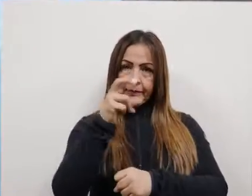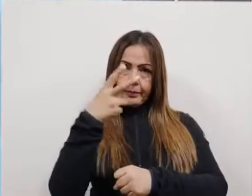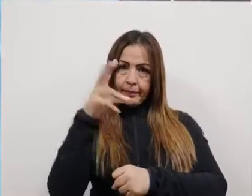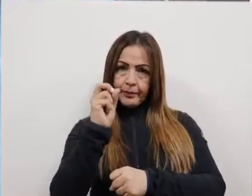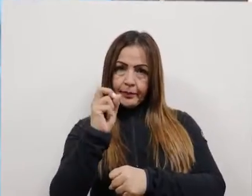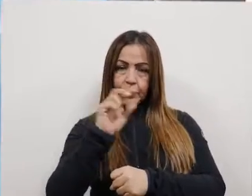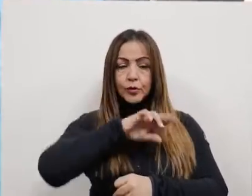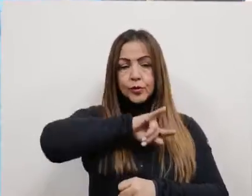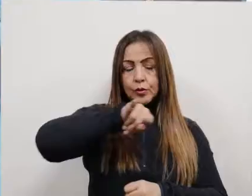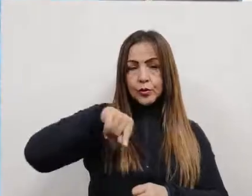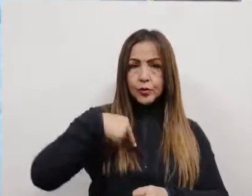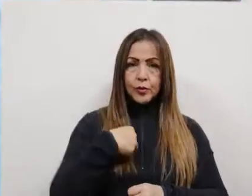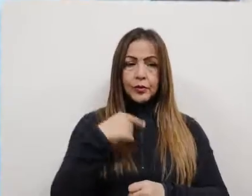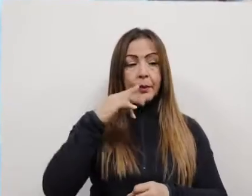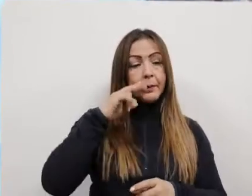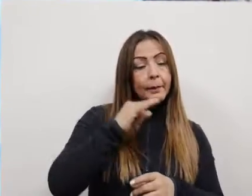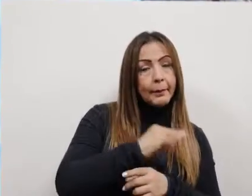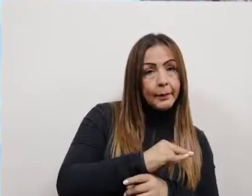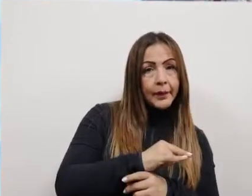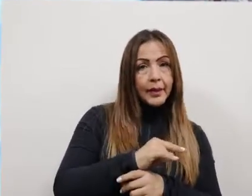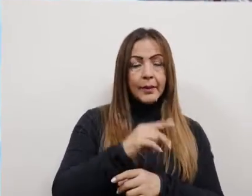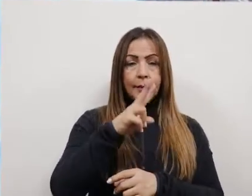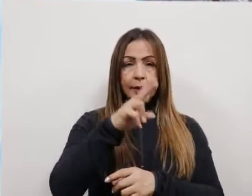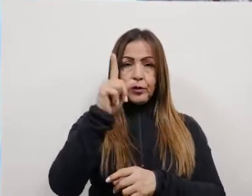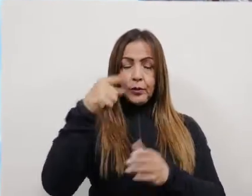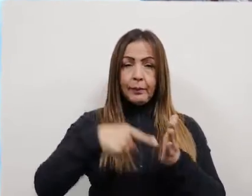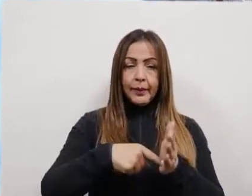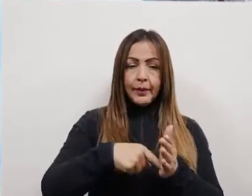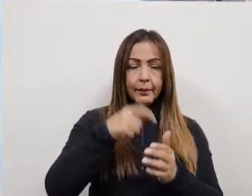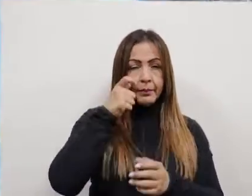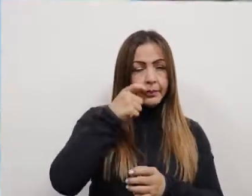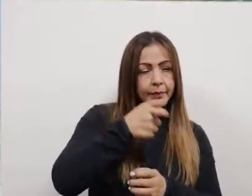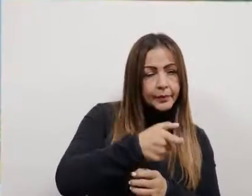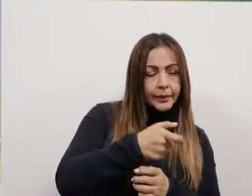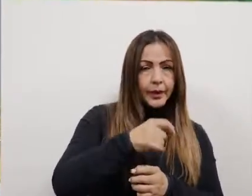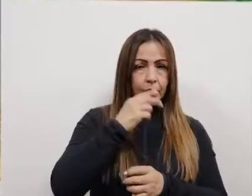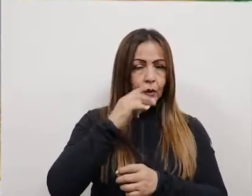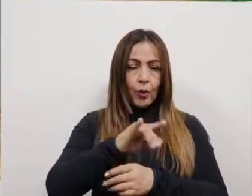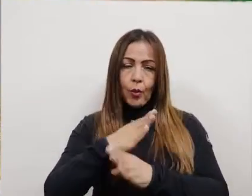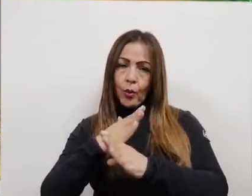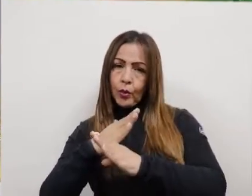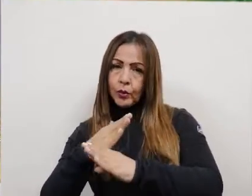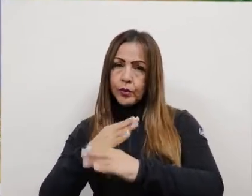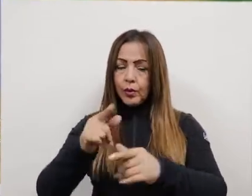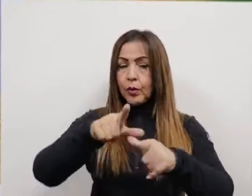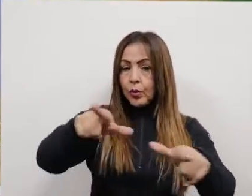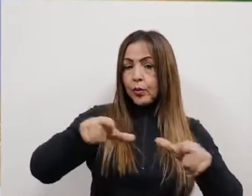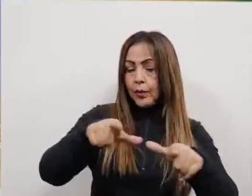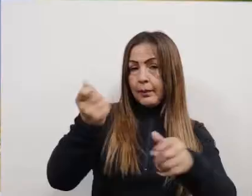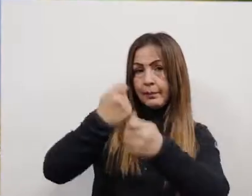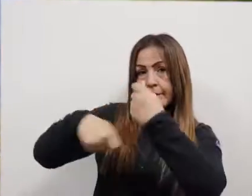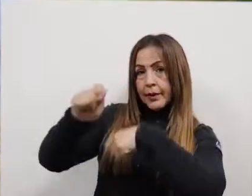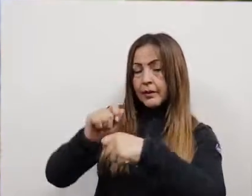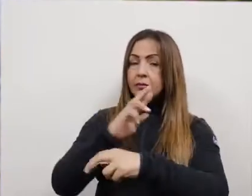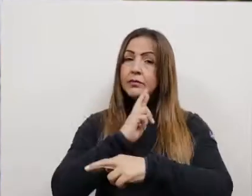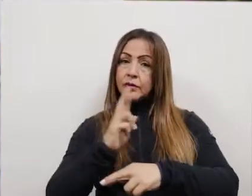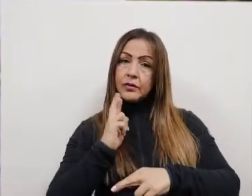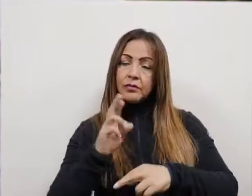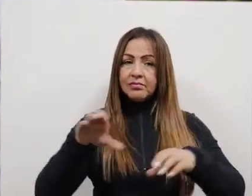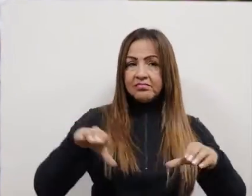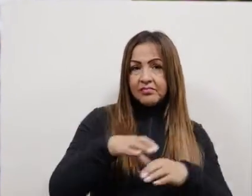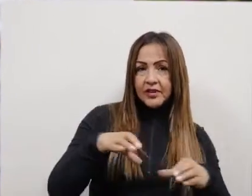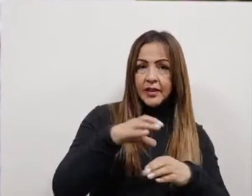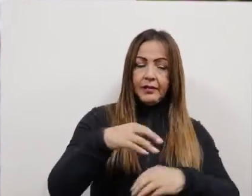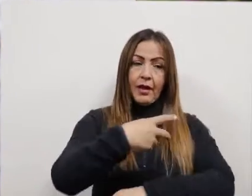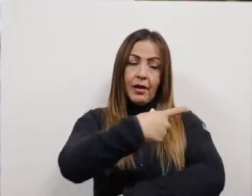vigencia de 2020 hemos realizado más de 21.800 acciones de inspección, vigilancia y control de los establecimientos de comercio.